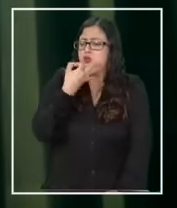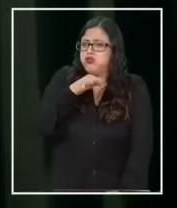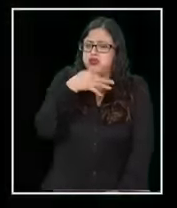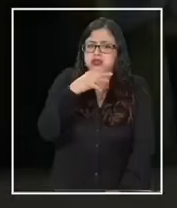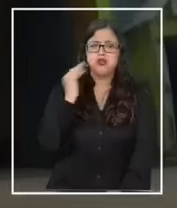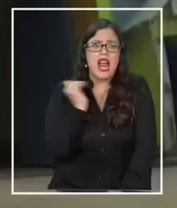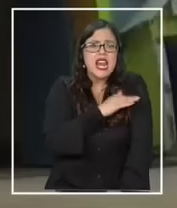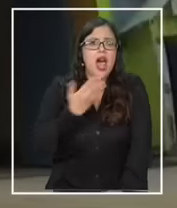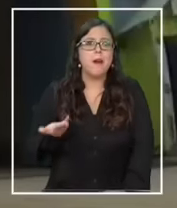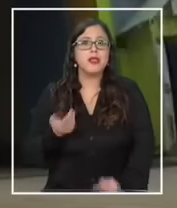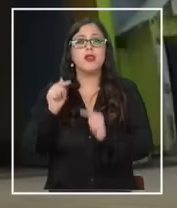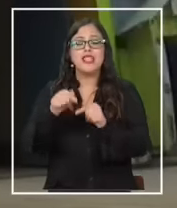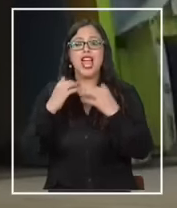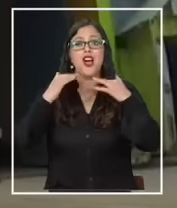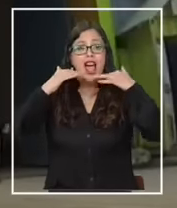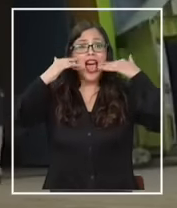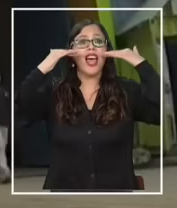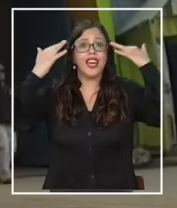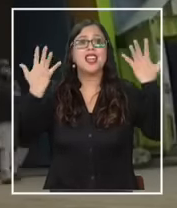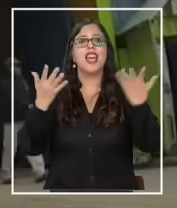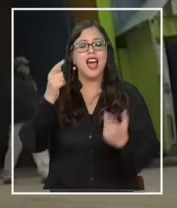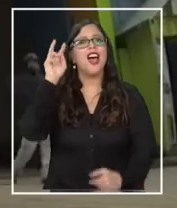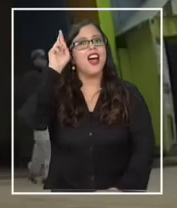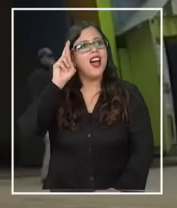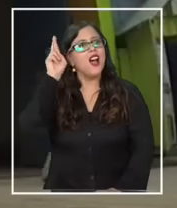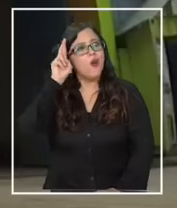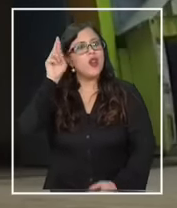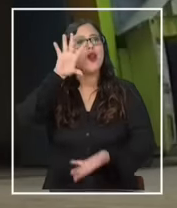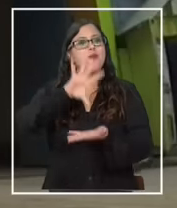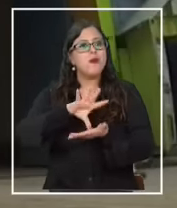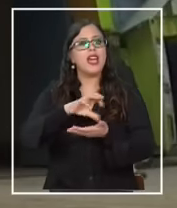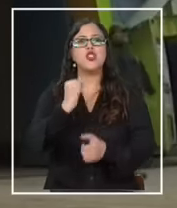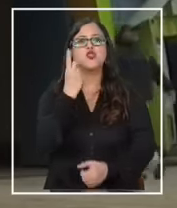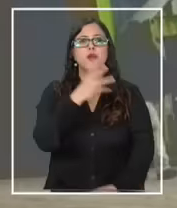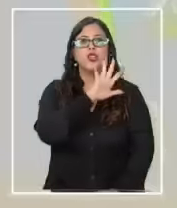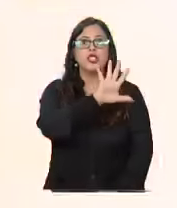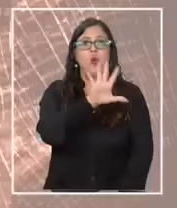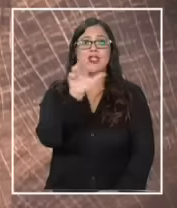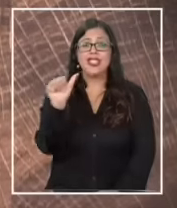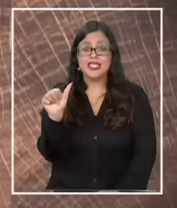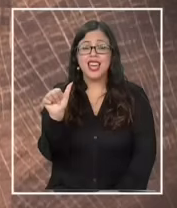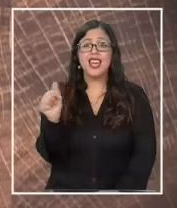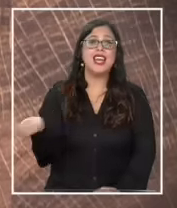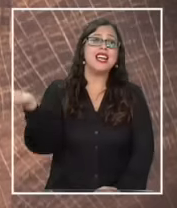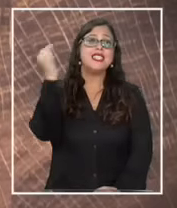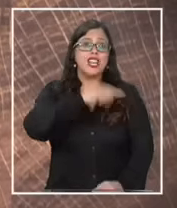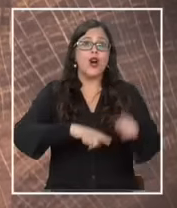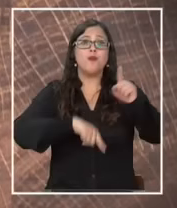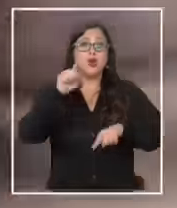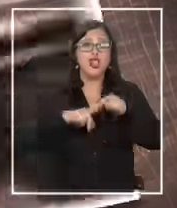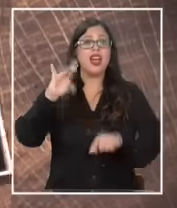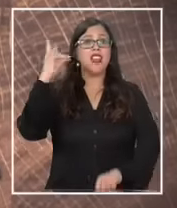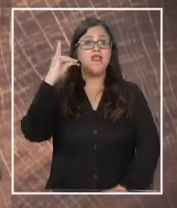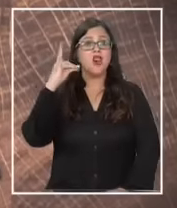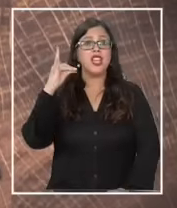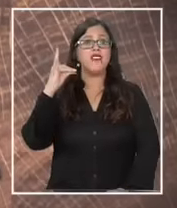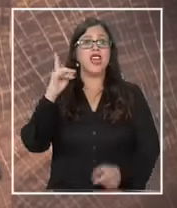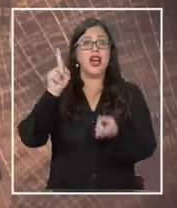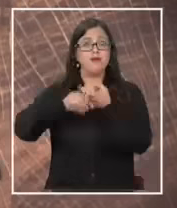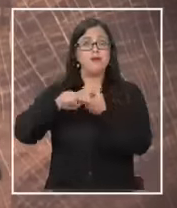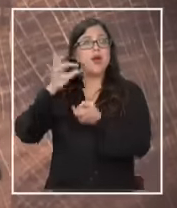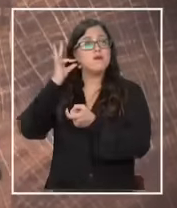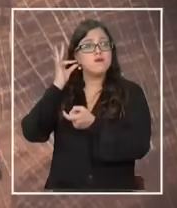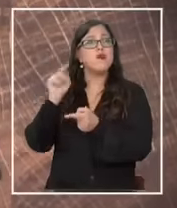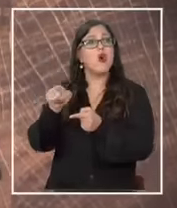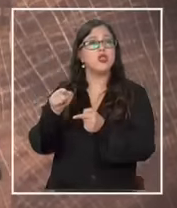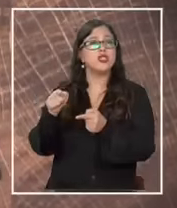con esa alegría Thor recuerda lo que fue su país número 56 llegó por tierra desde Bolivia junto a su esposa